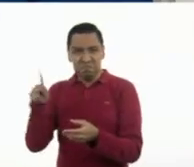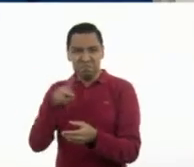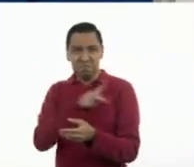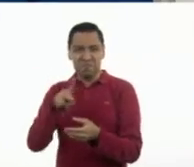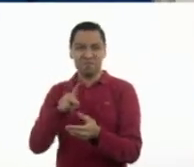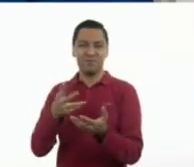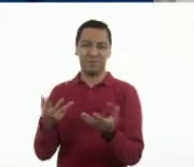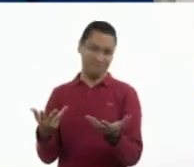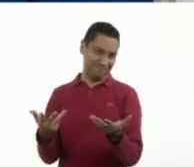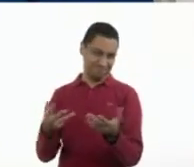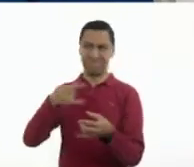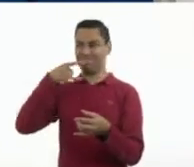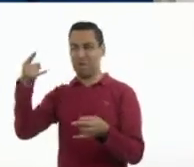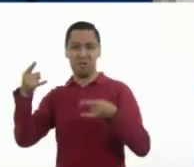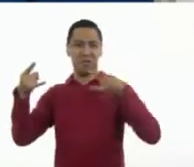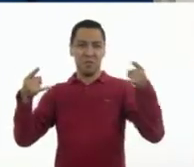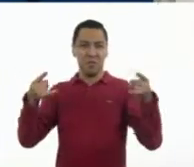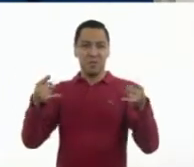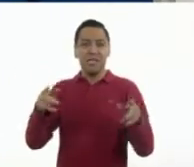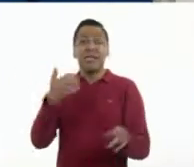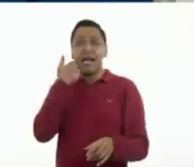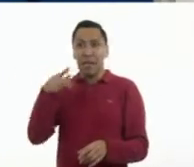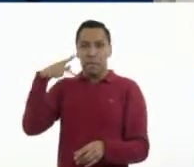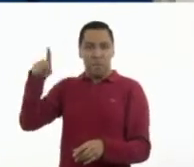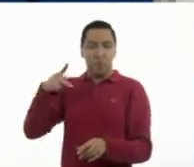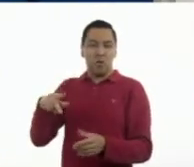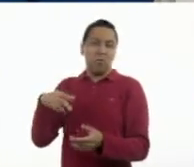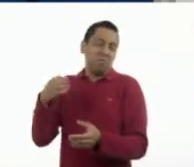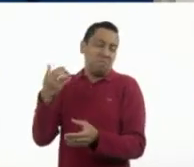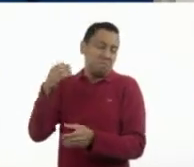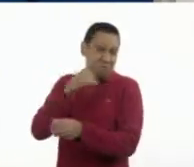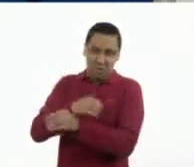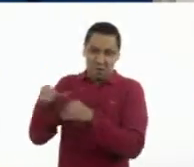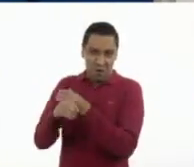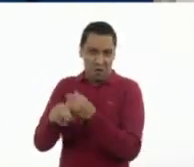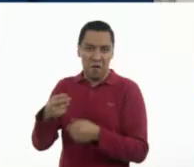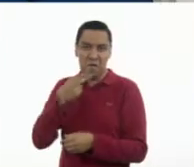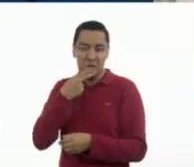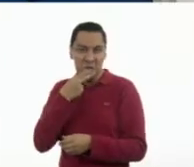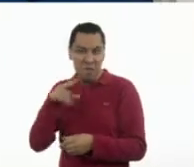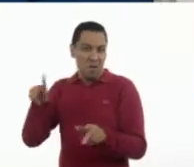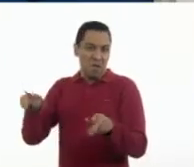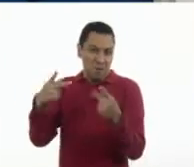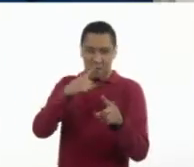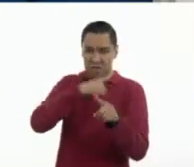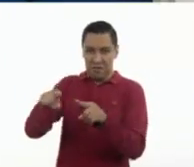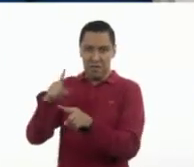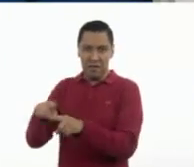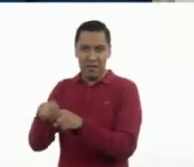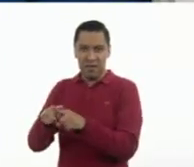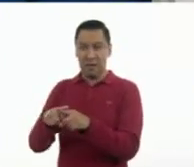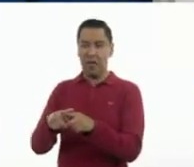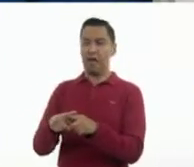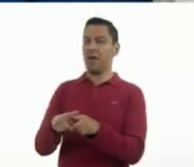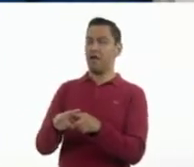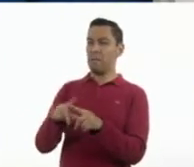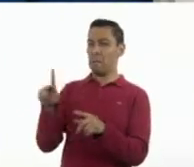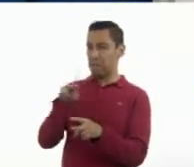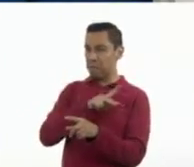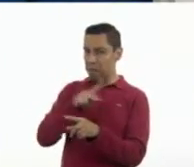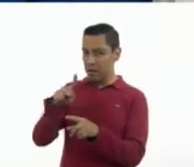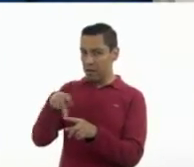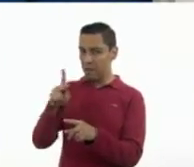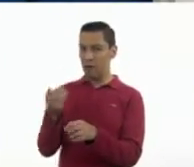propósito precisamente es vender el producto o servicio, pues tienen que ofrecer algo diferente a lo que dan los demás, algo